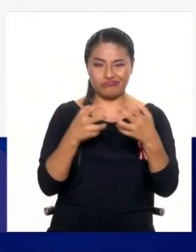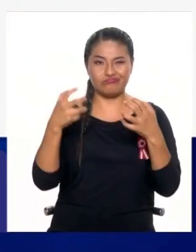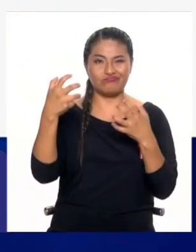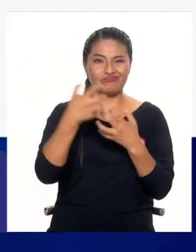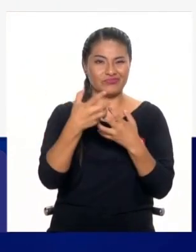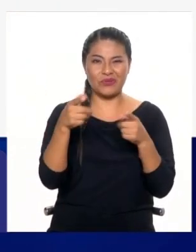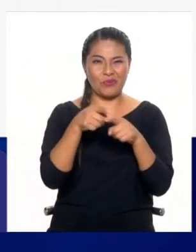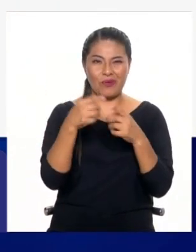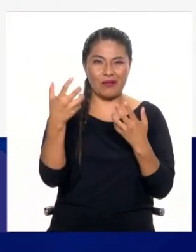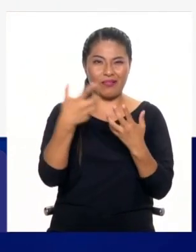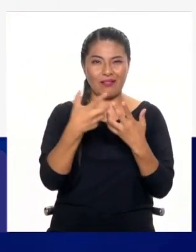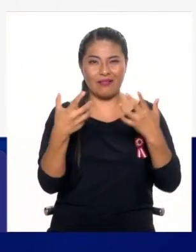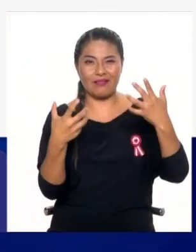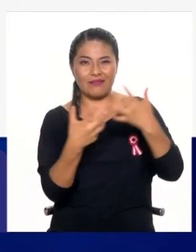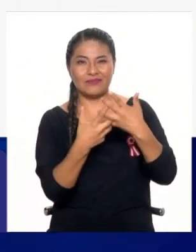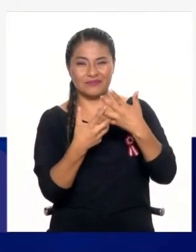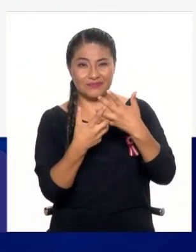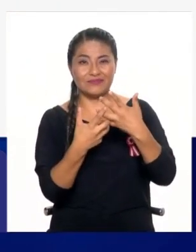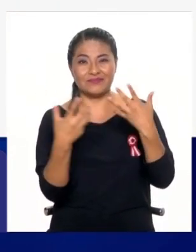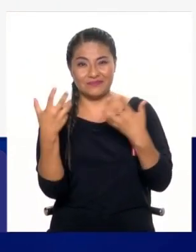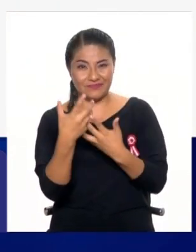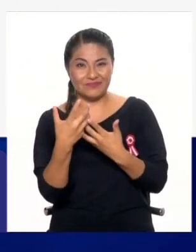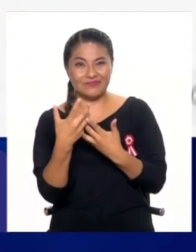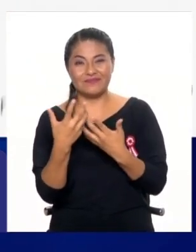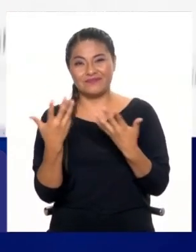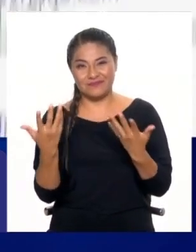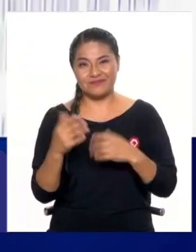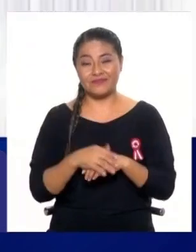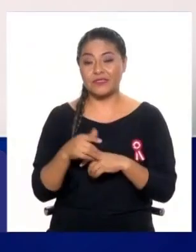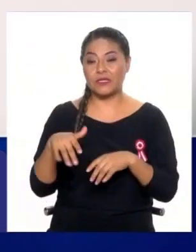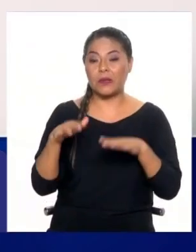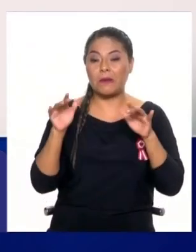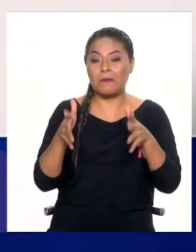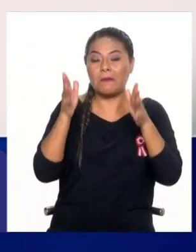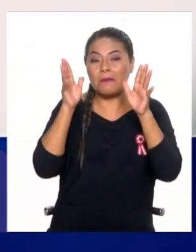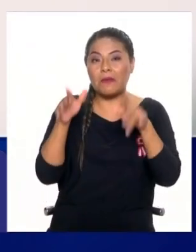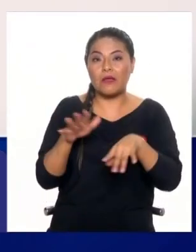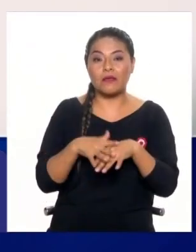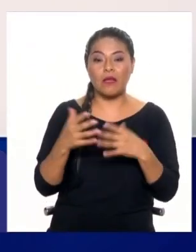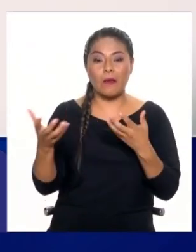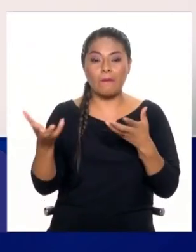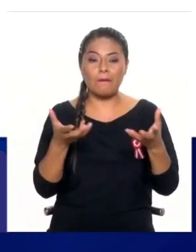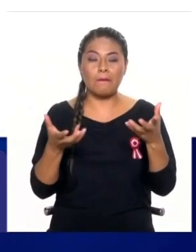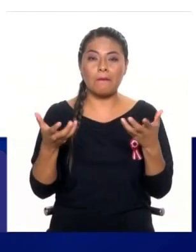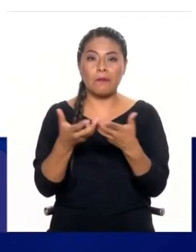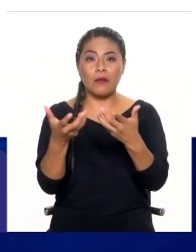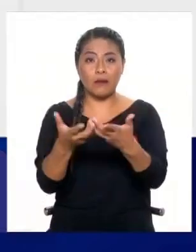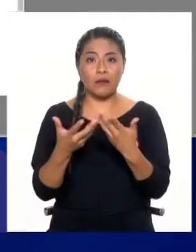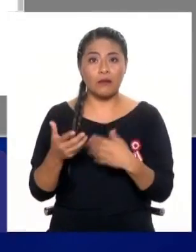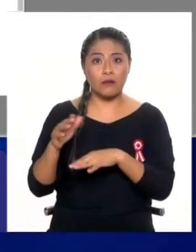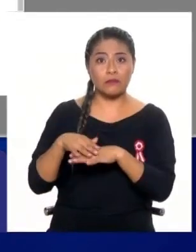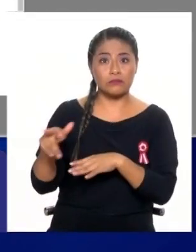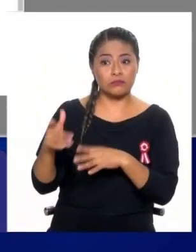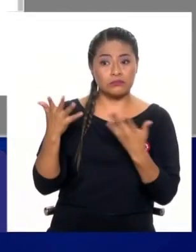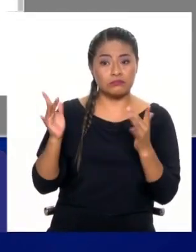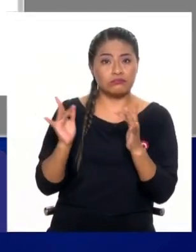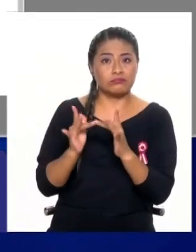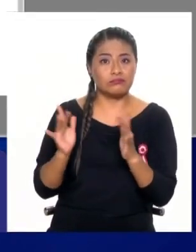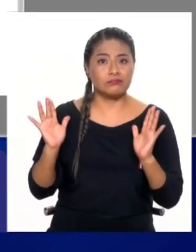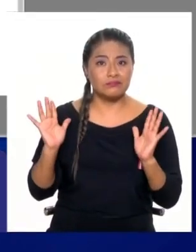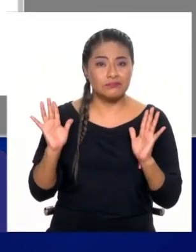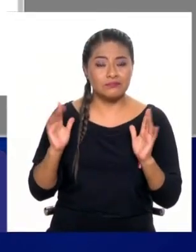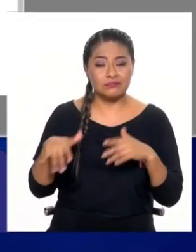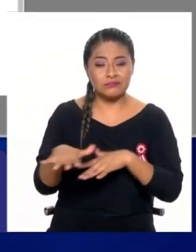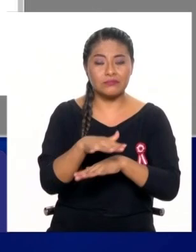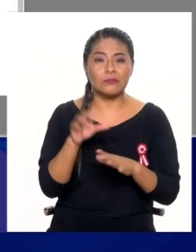funcionar en el mismo rompecabezas. Entonces, aparecen de repente 15 piezas en la mesa y tú dices, bueno, hay que conectarlas, pero una está hecha de,